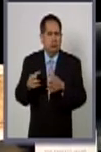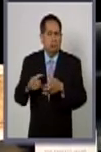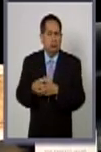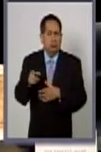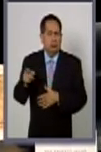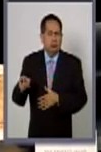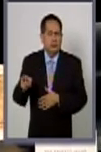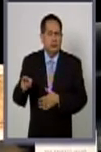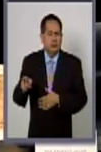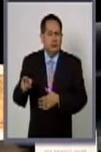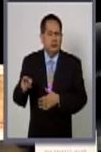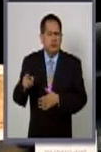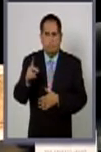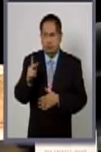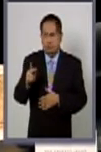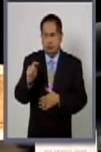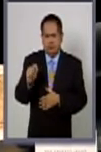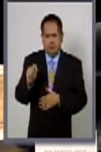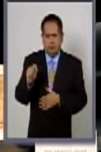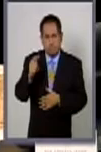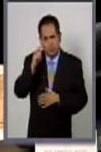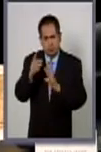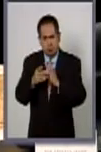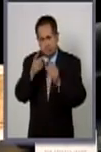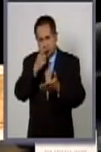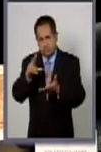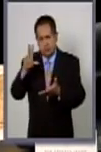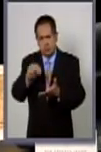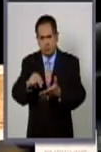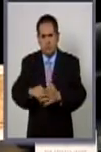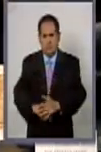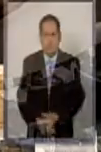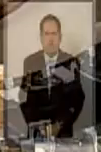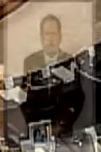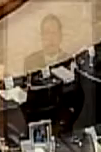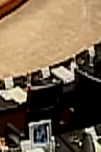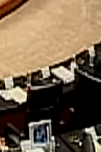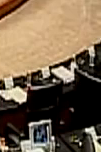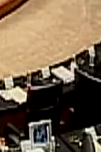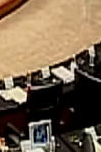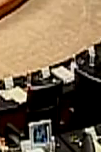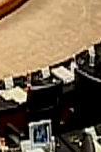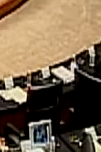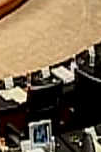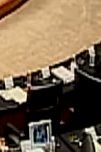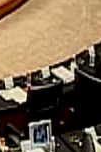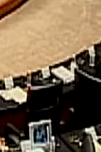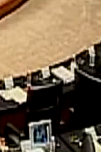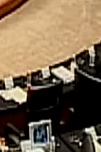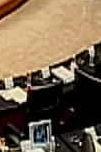del Partido del Trabajo, para hablar en contra del dictamen. Tiene la palabra el señor senador.